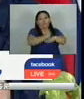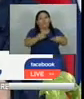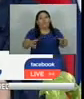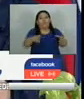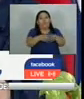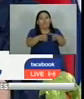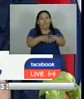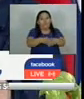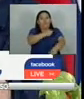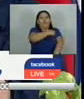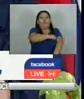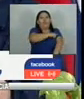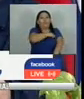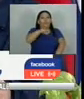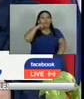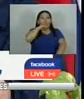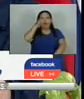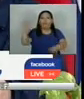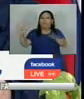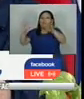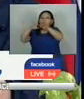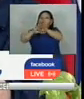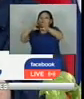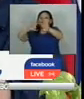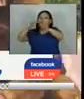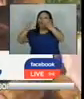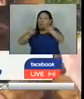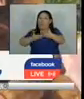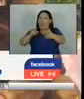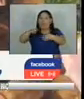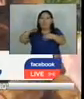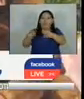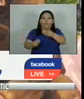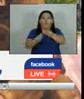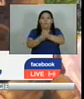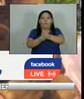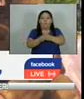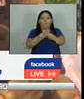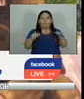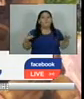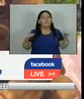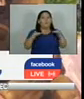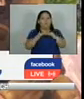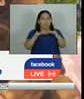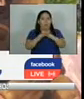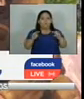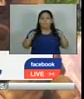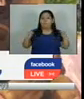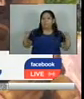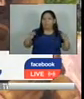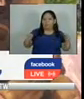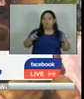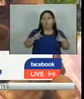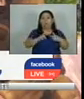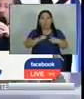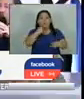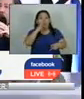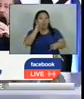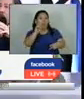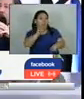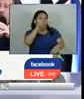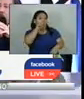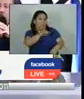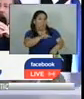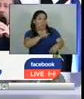internacional de la Cruz Roja y de la media luna roja entre los que se incluyen humanidad, imparcialidad y neutralidad el régimen alega que la